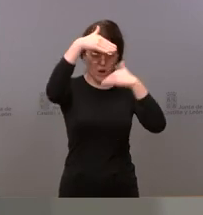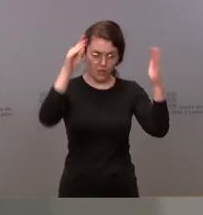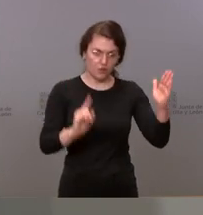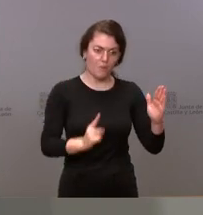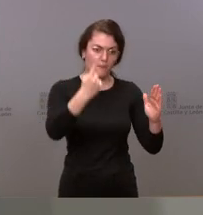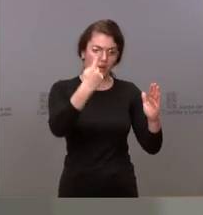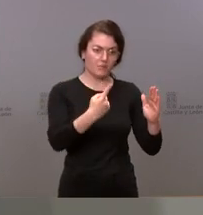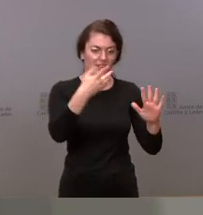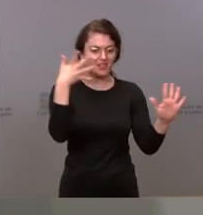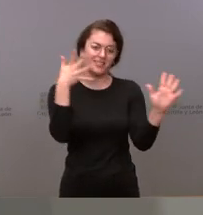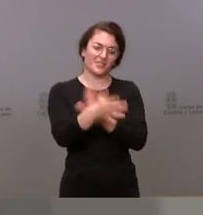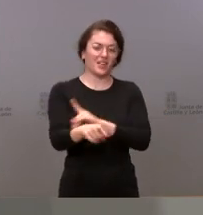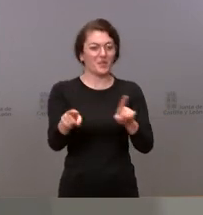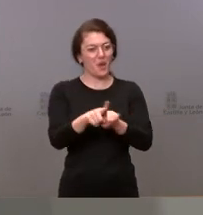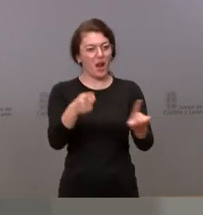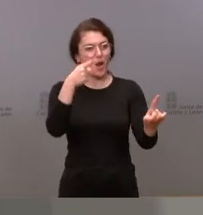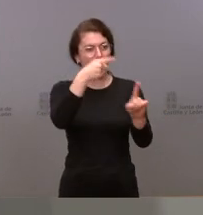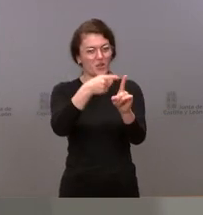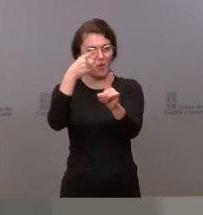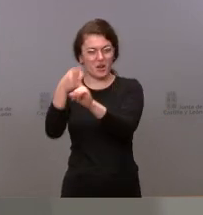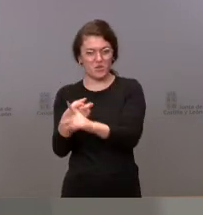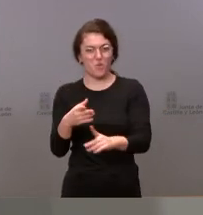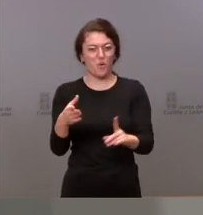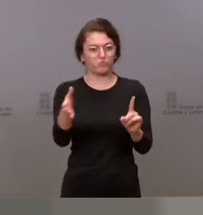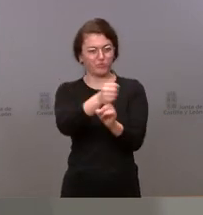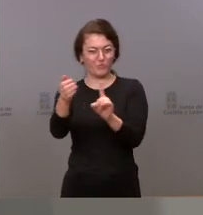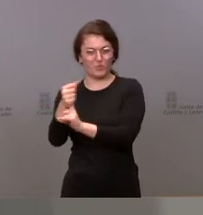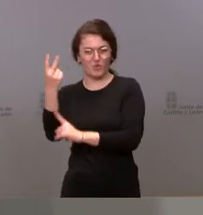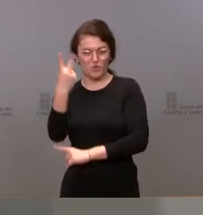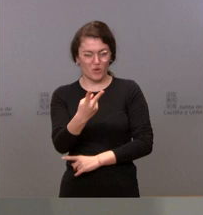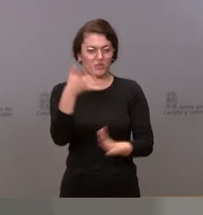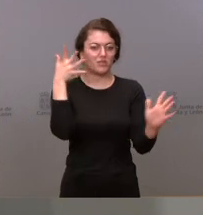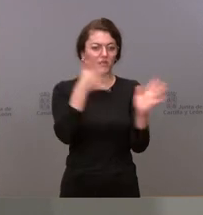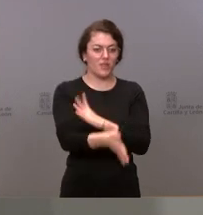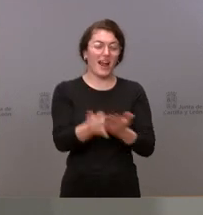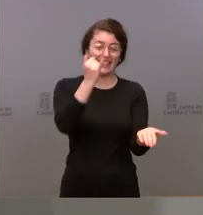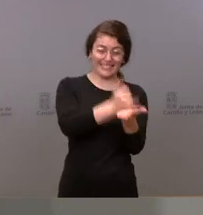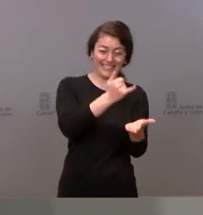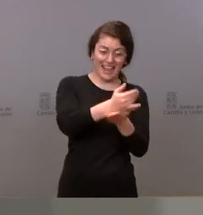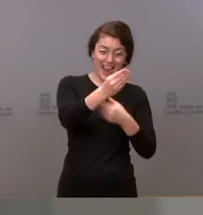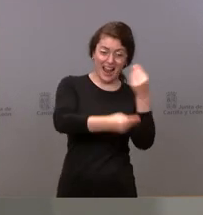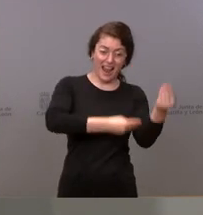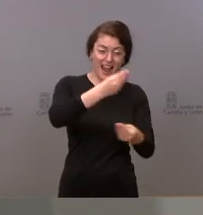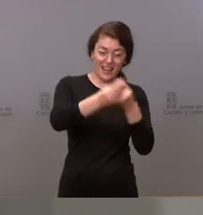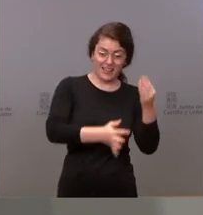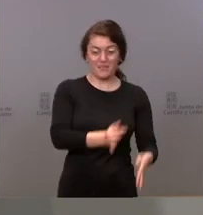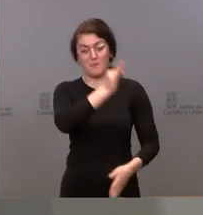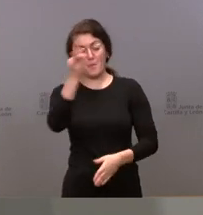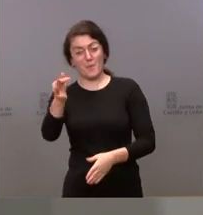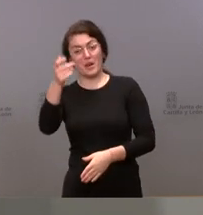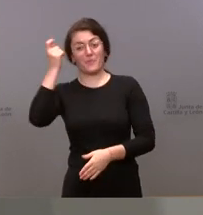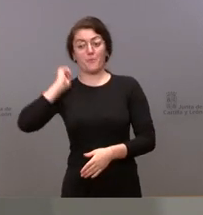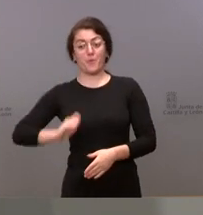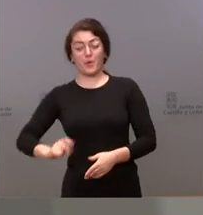un doble objetivo la realización de estos test en el territorio y la liberación del personal profesional